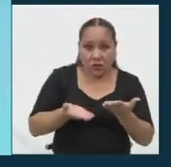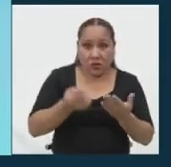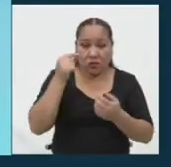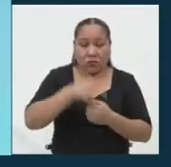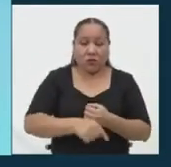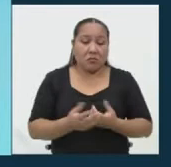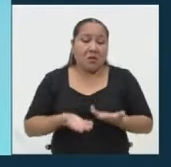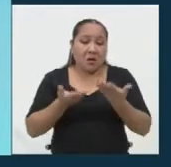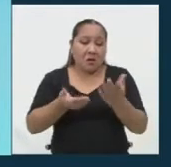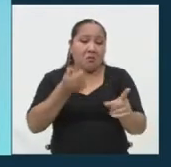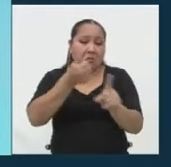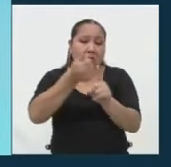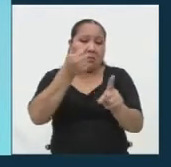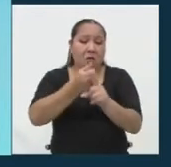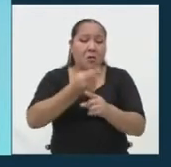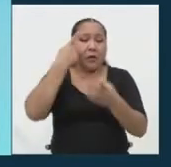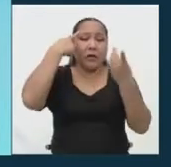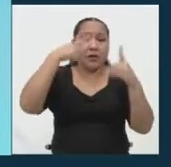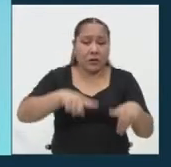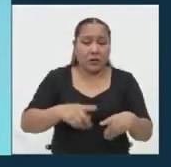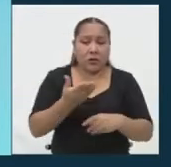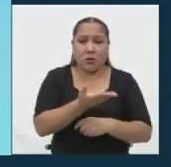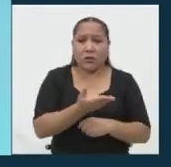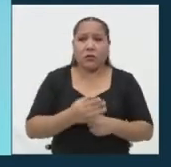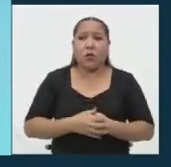de plena autonomía? ¿Cuál elige, candidata?